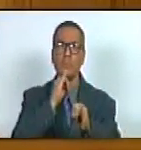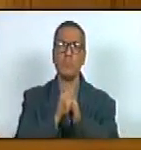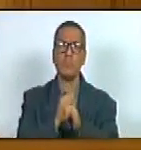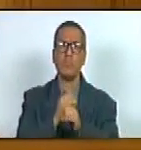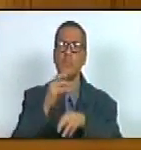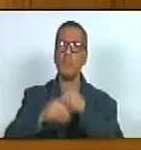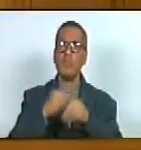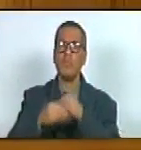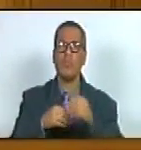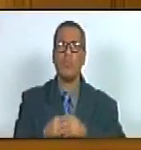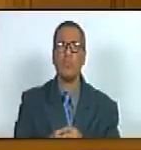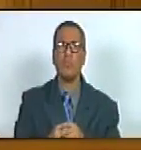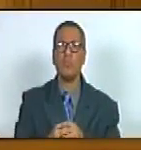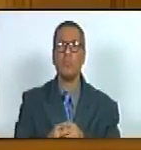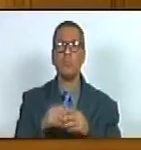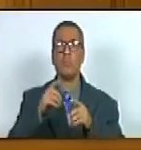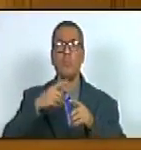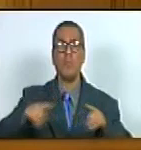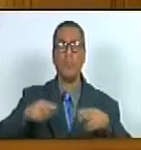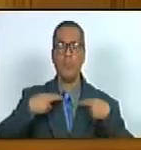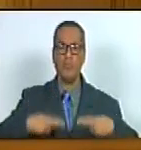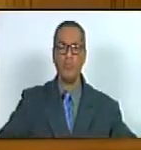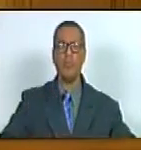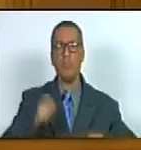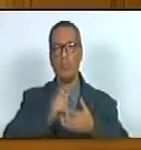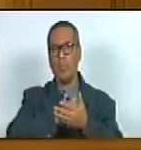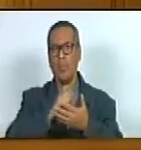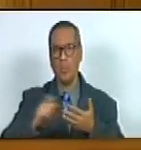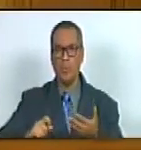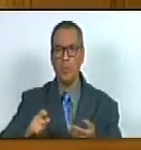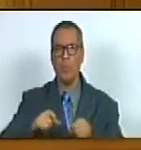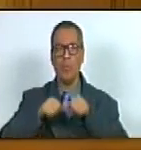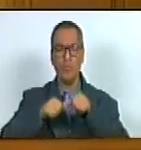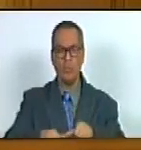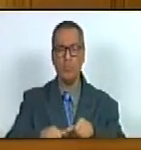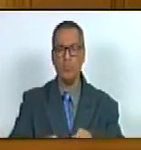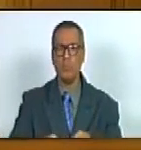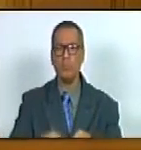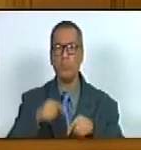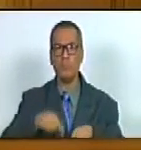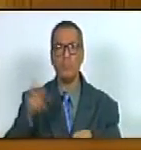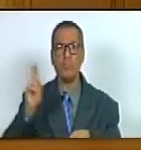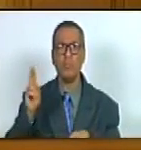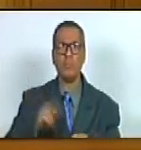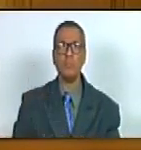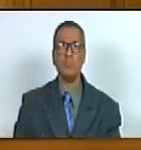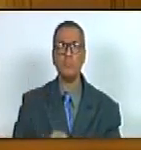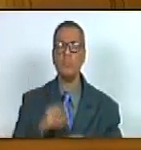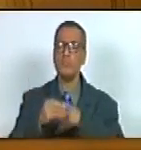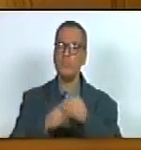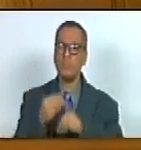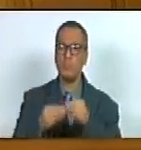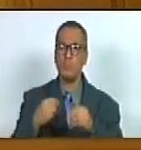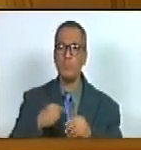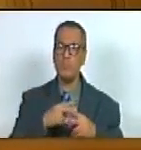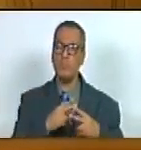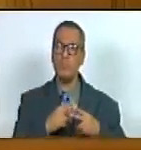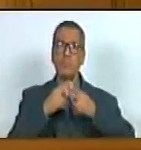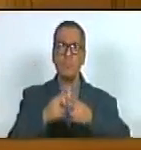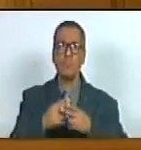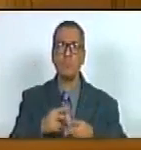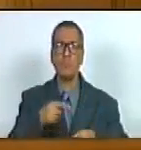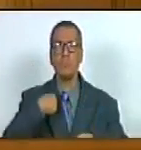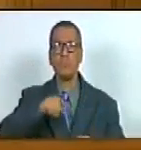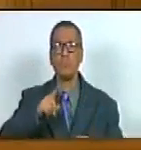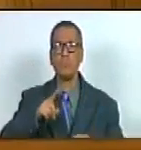relativos a los derechos humanos suscritos y ratificados por la República vulnerando la dignidad y el